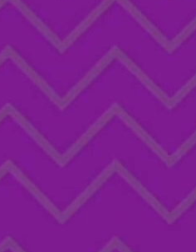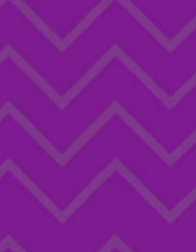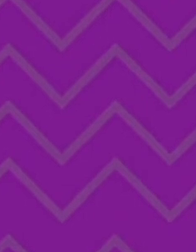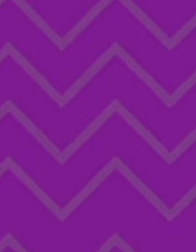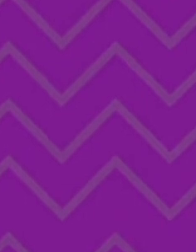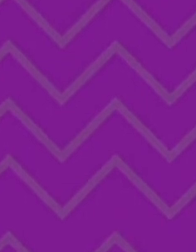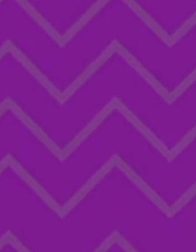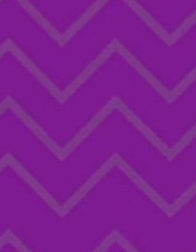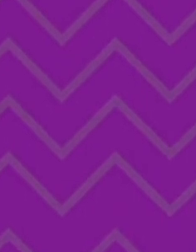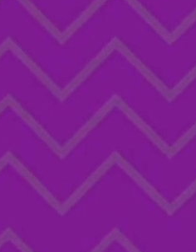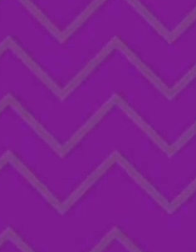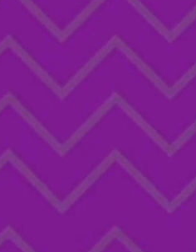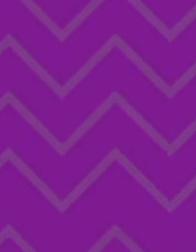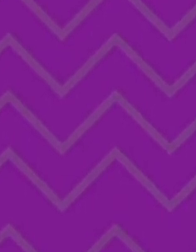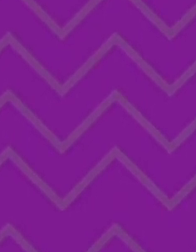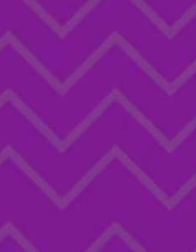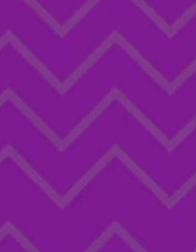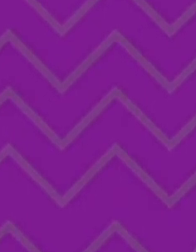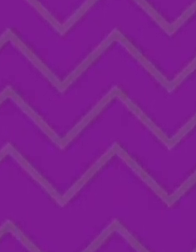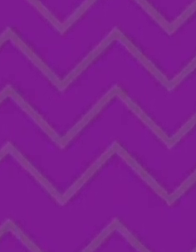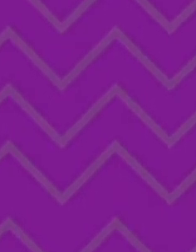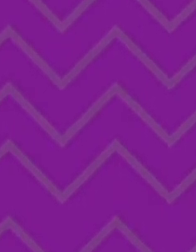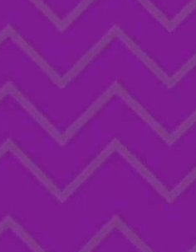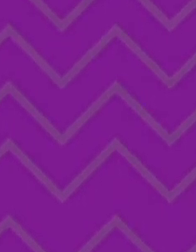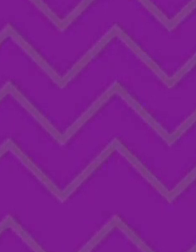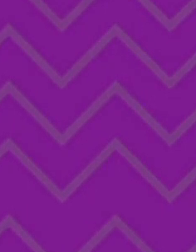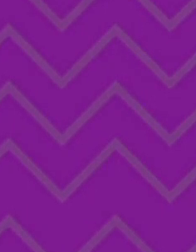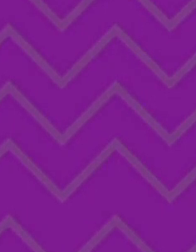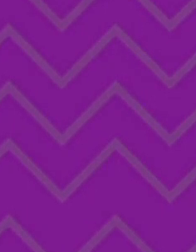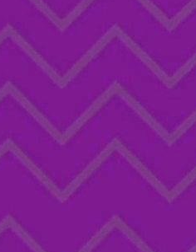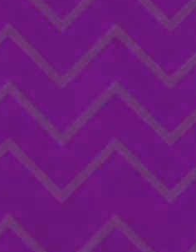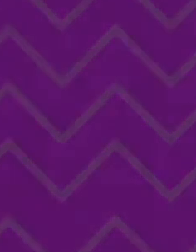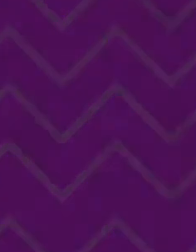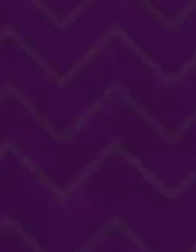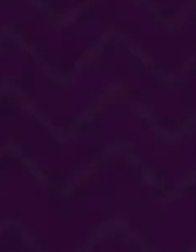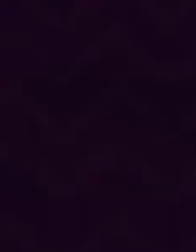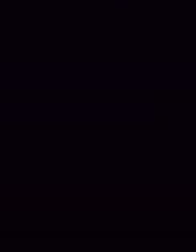el video.